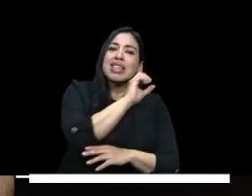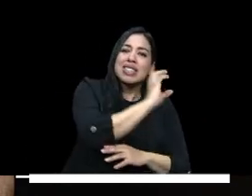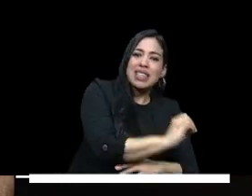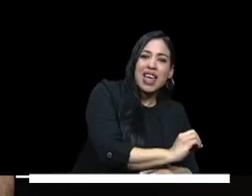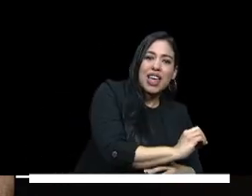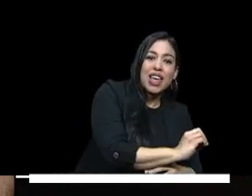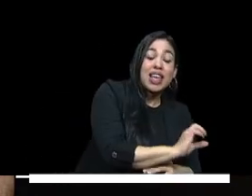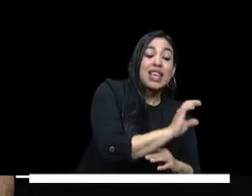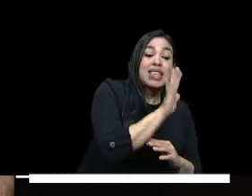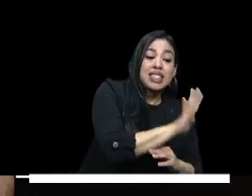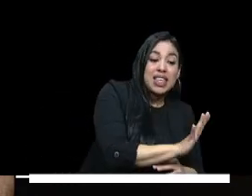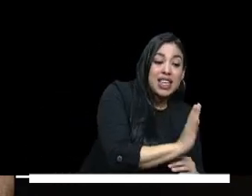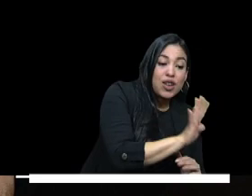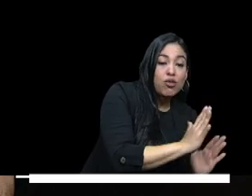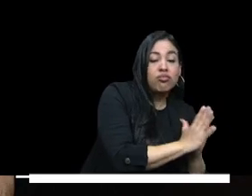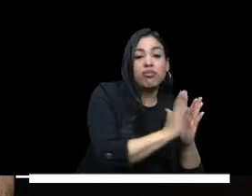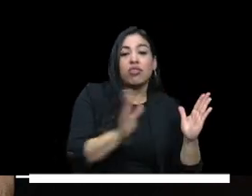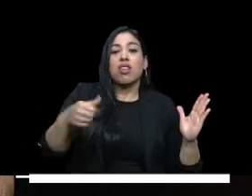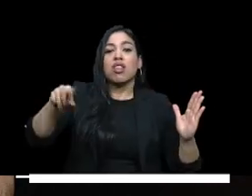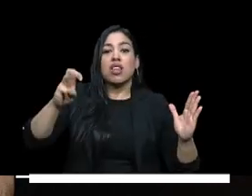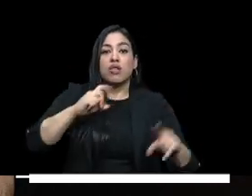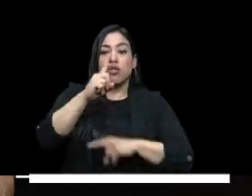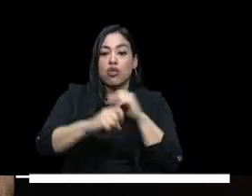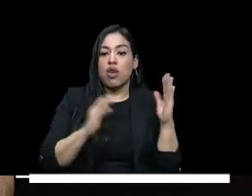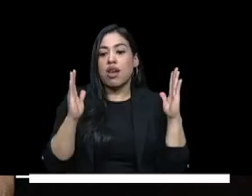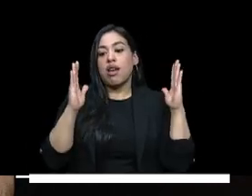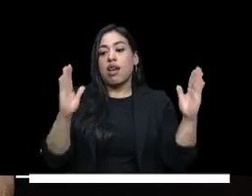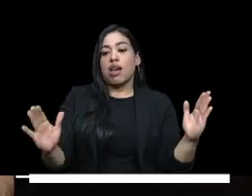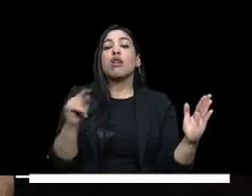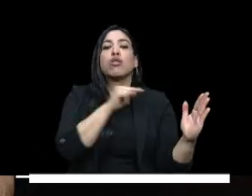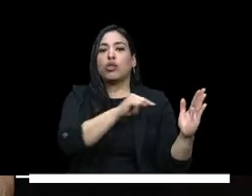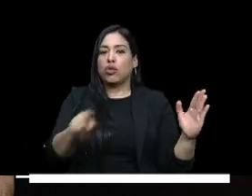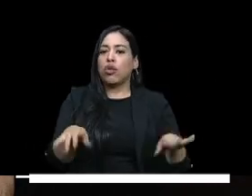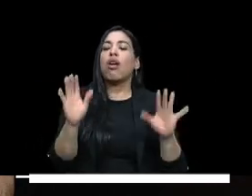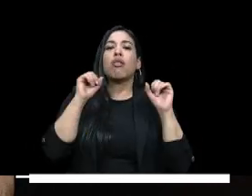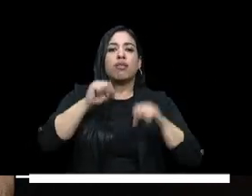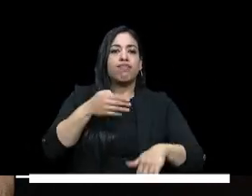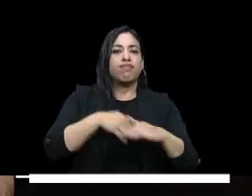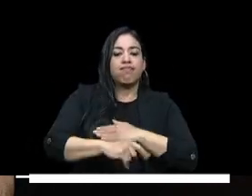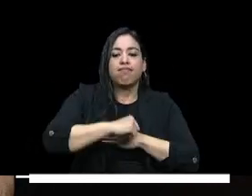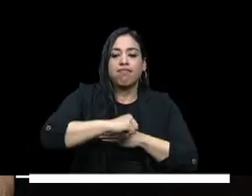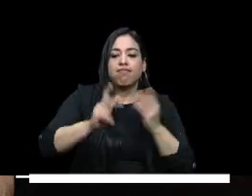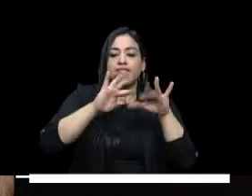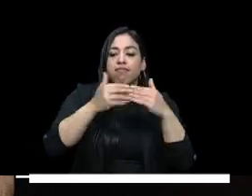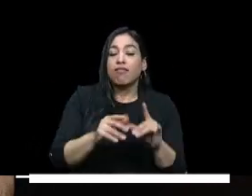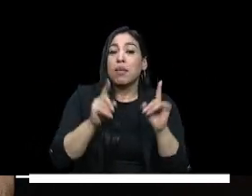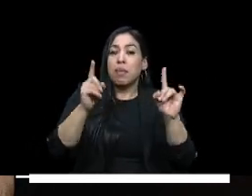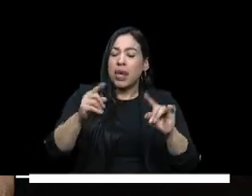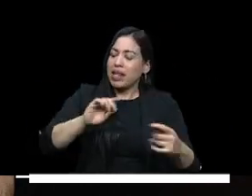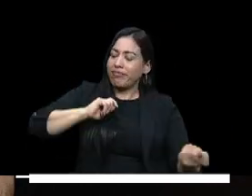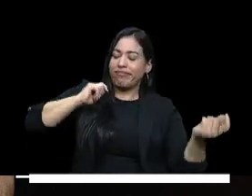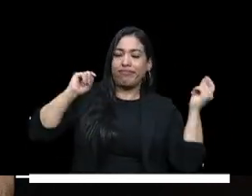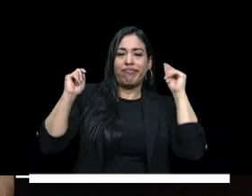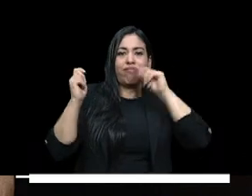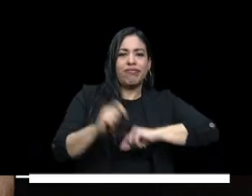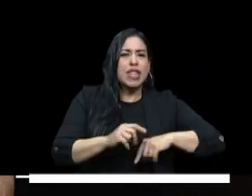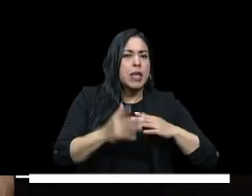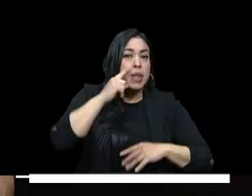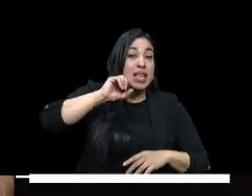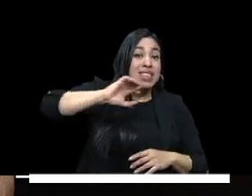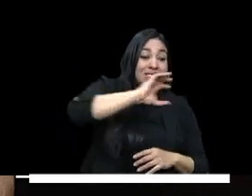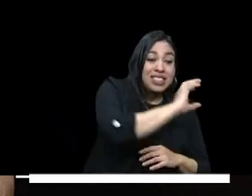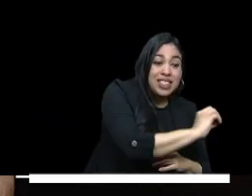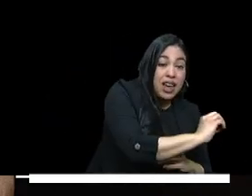los 5 y los 18 años nuestra apuesta busca garantizar que ampliemos el rango desde la